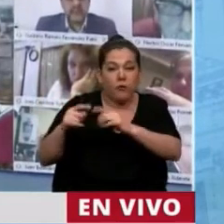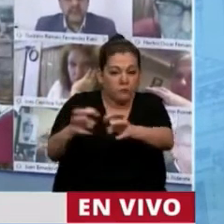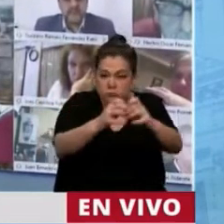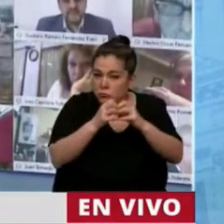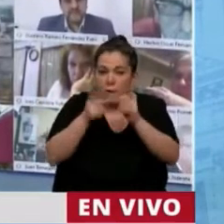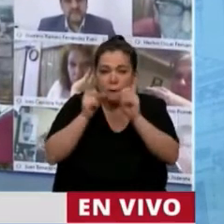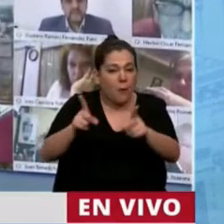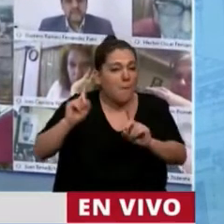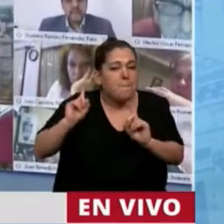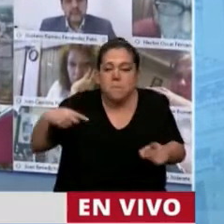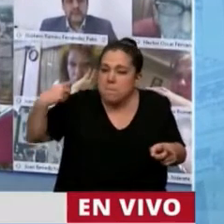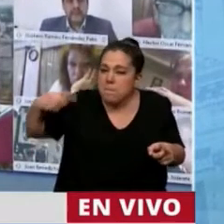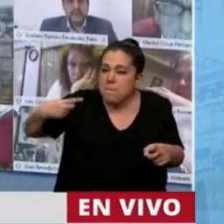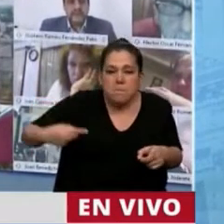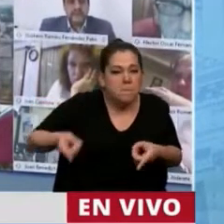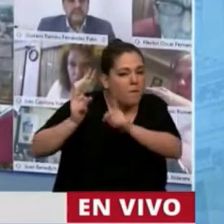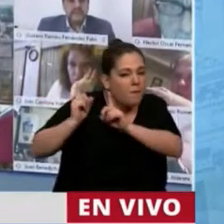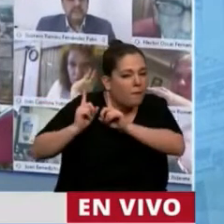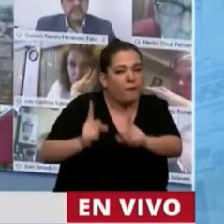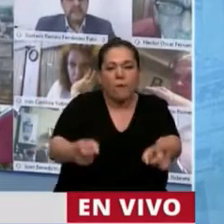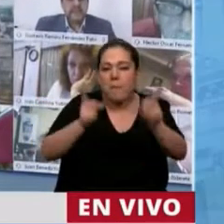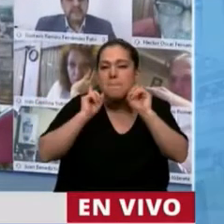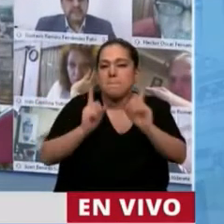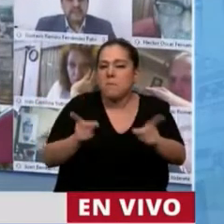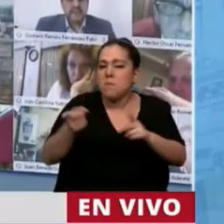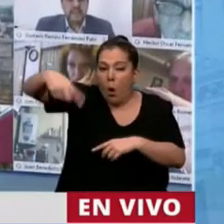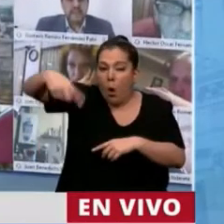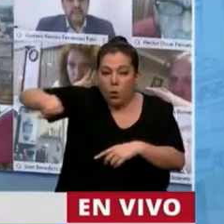hechos, bueno, serie de créditos a tasa cero,